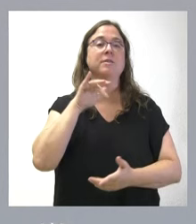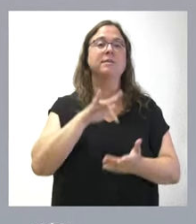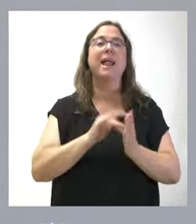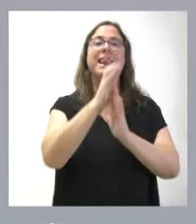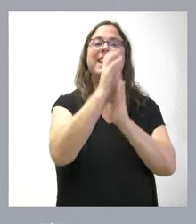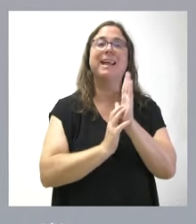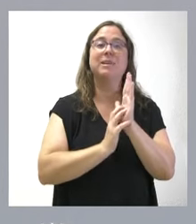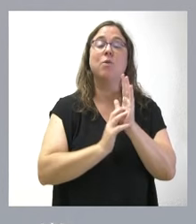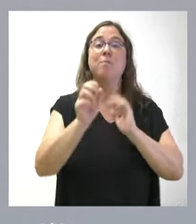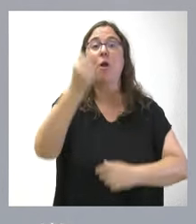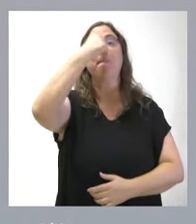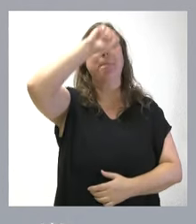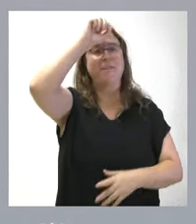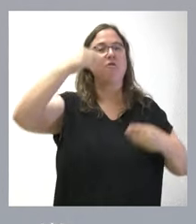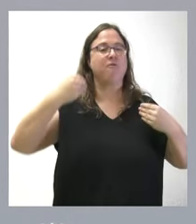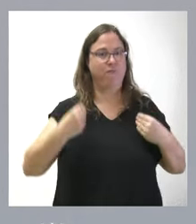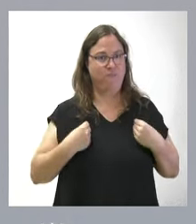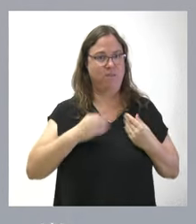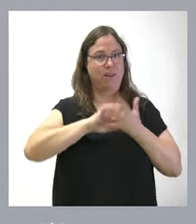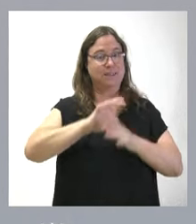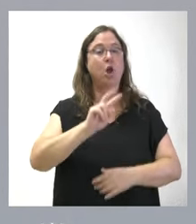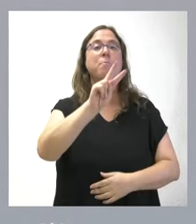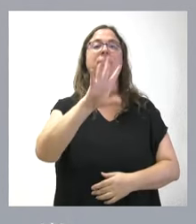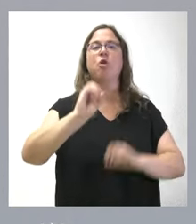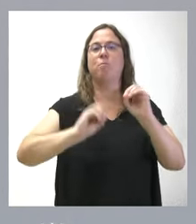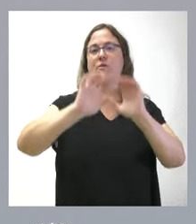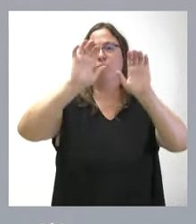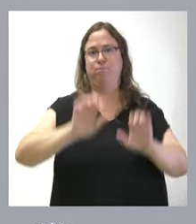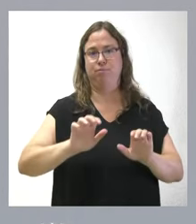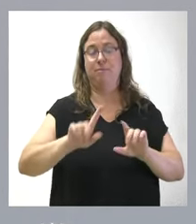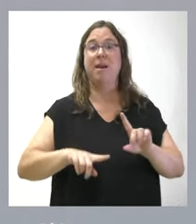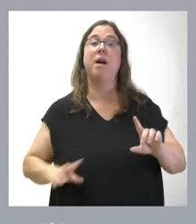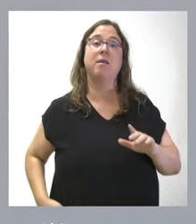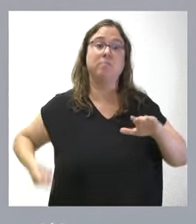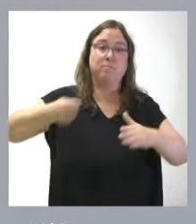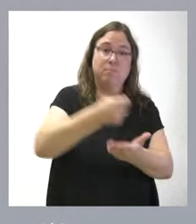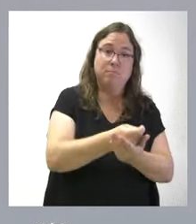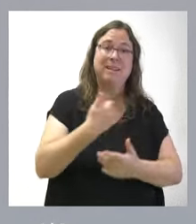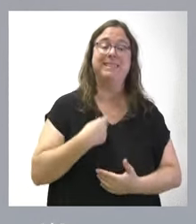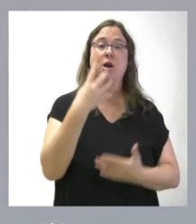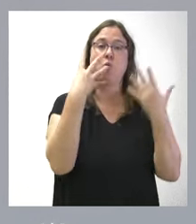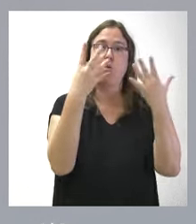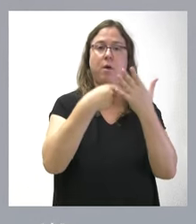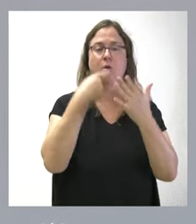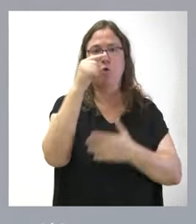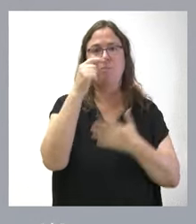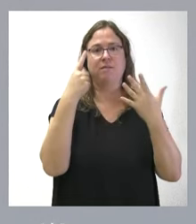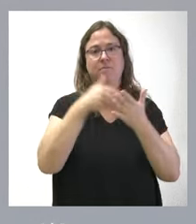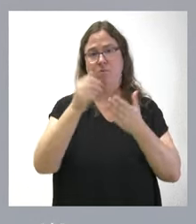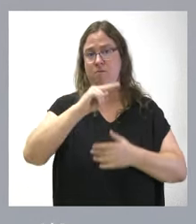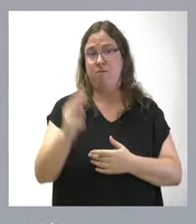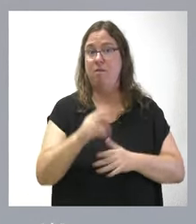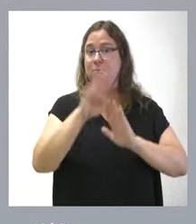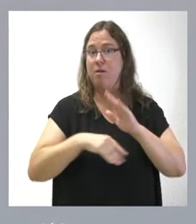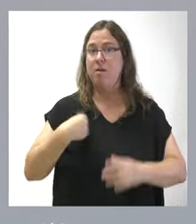personas empadronadas en Castilla y León del 25%. Inicialmente hubo una aportación económica para esta finalidad de 9,6 millones de euros. Este